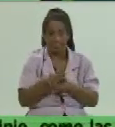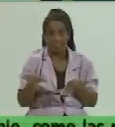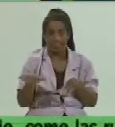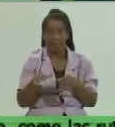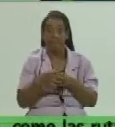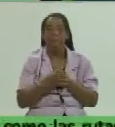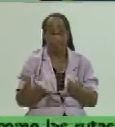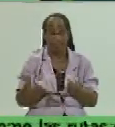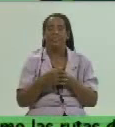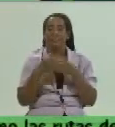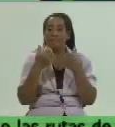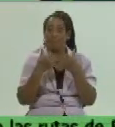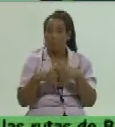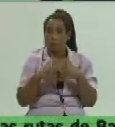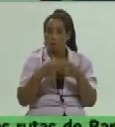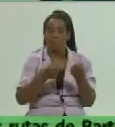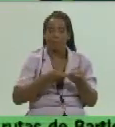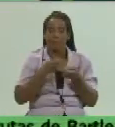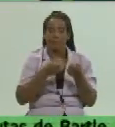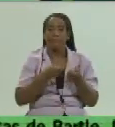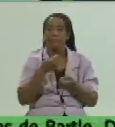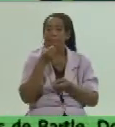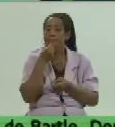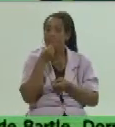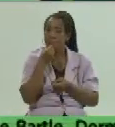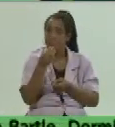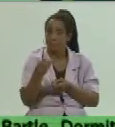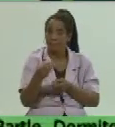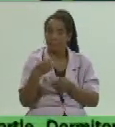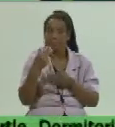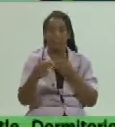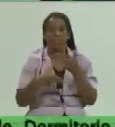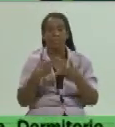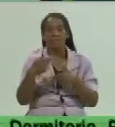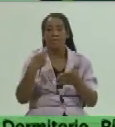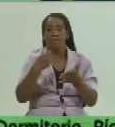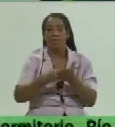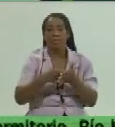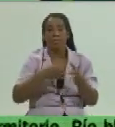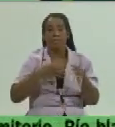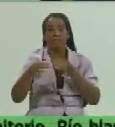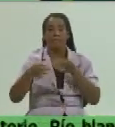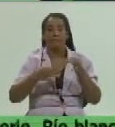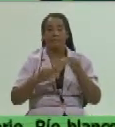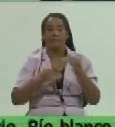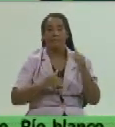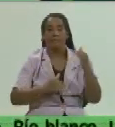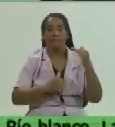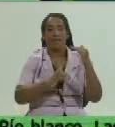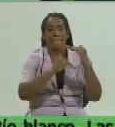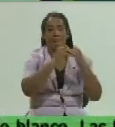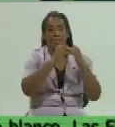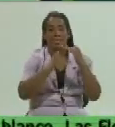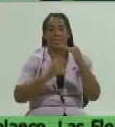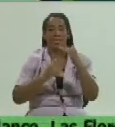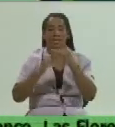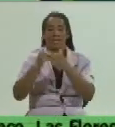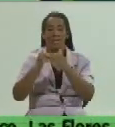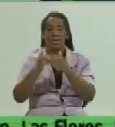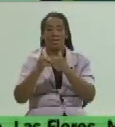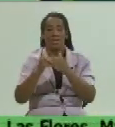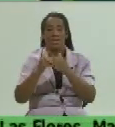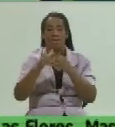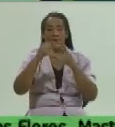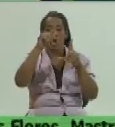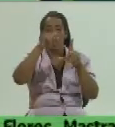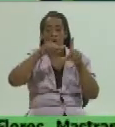copia de productos agropecuarios solo podrán realizar compras en función de sus capacidades logísticas y financieras es una cuestión